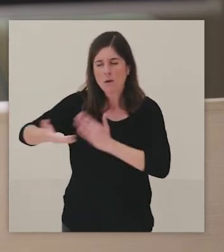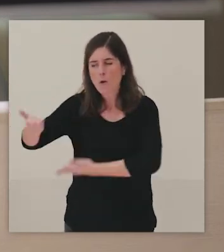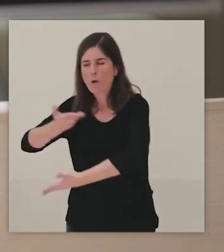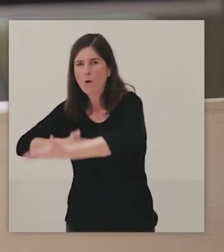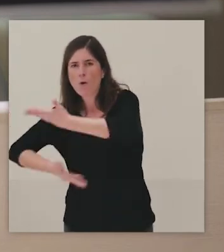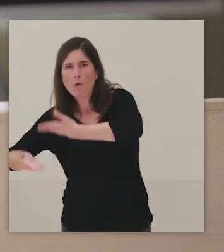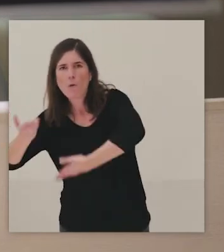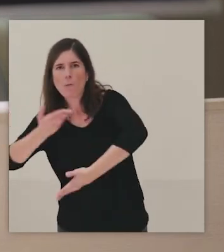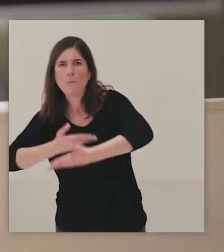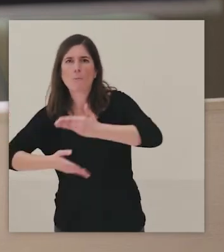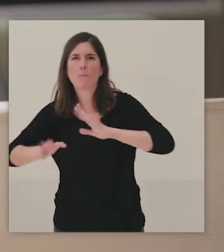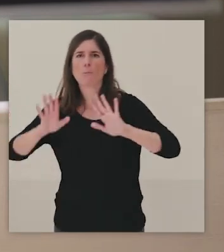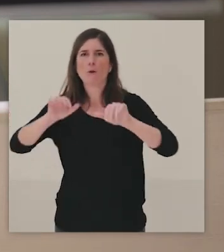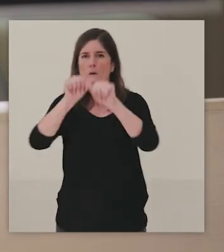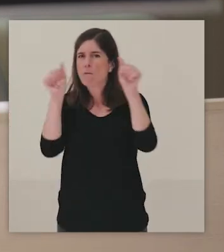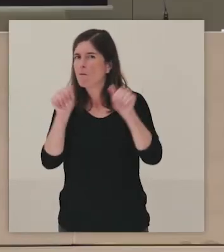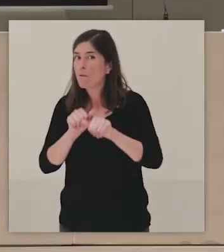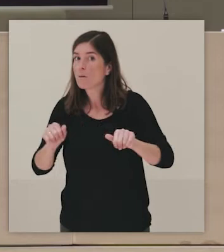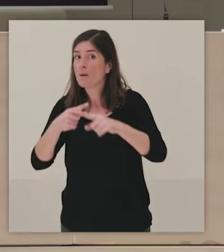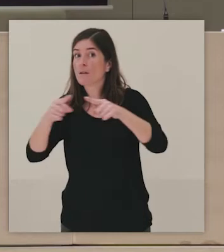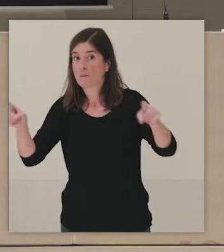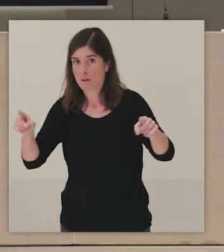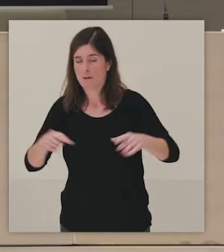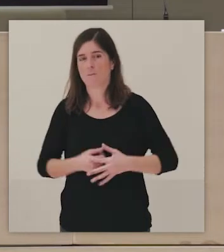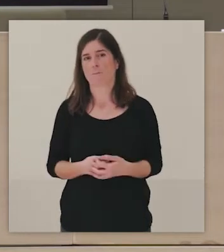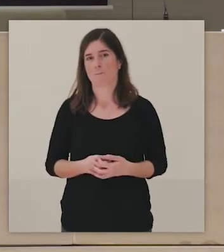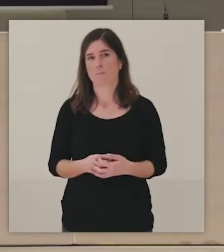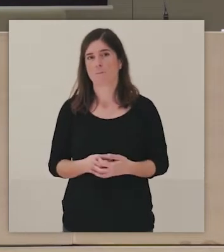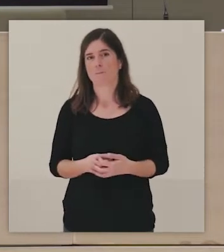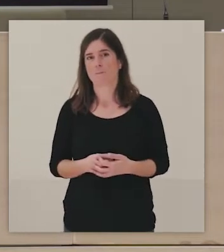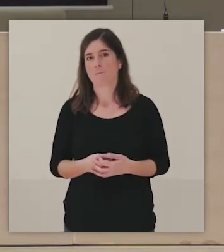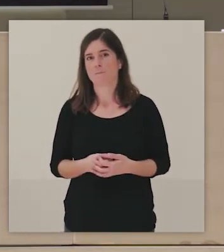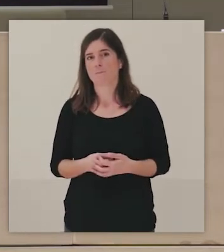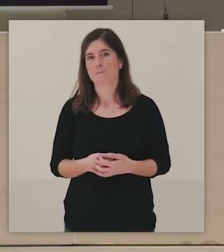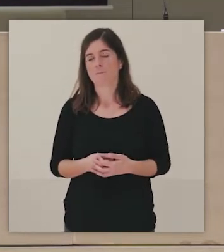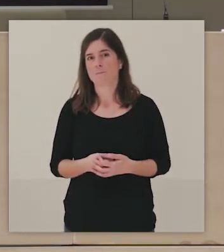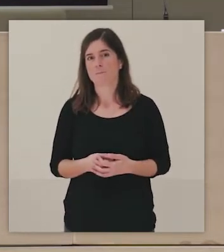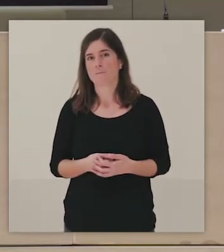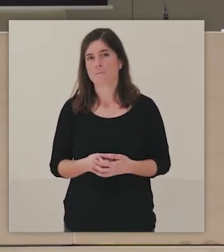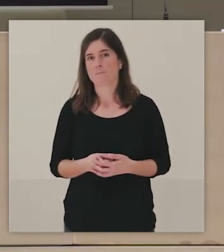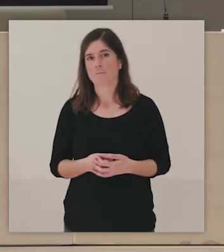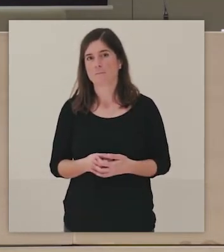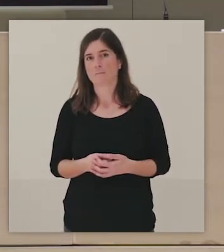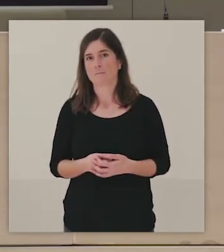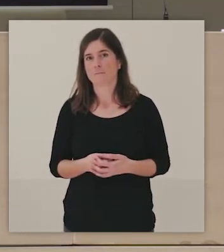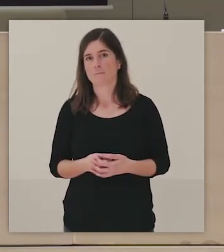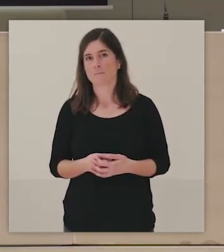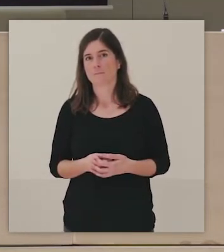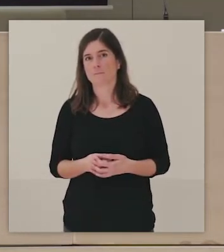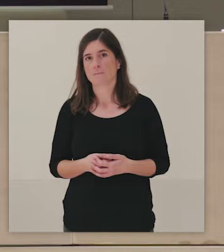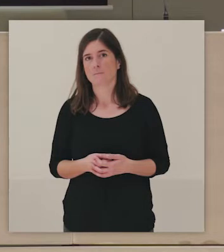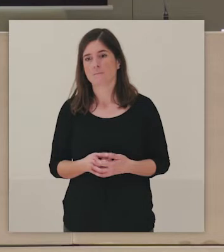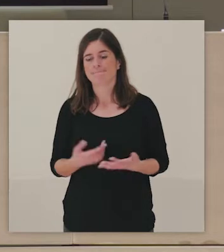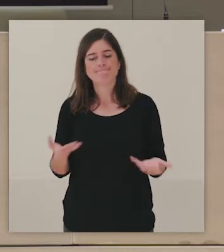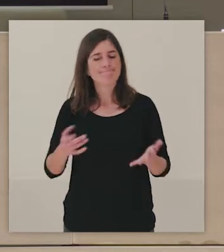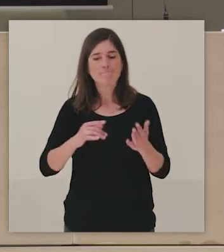proyectos de otra manera. Es una idea que realmente la aplicamos, es una